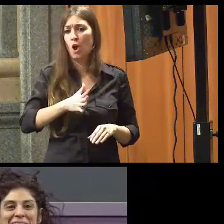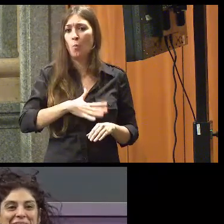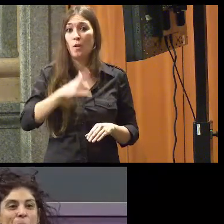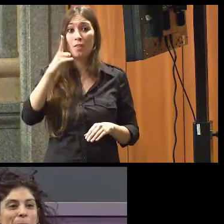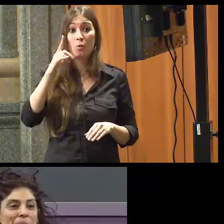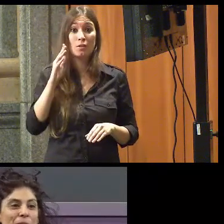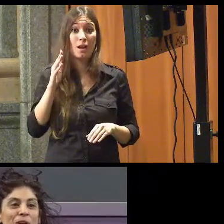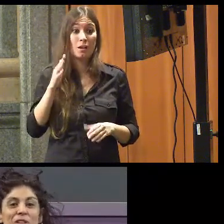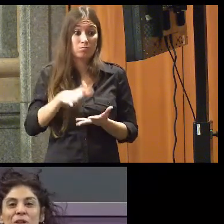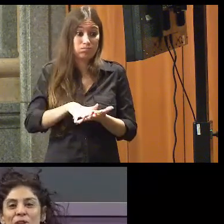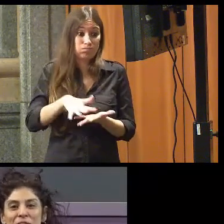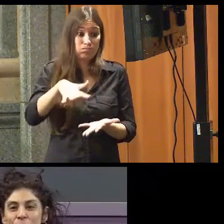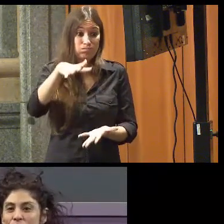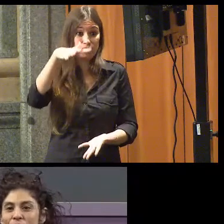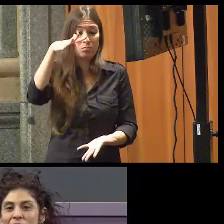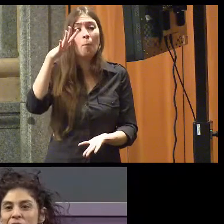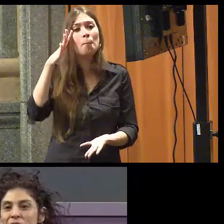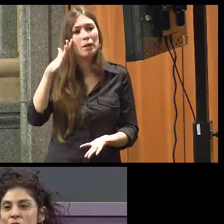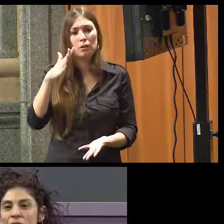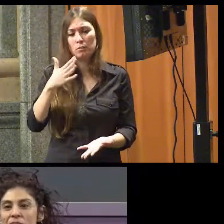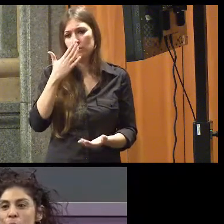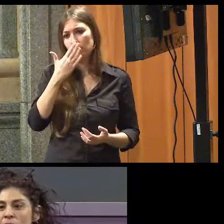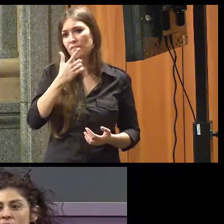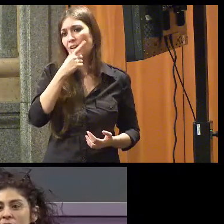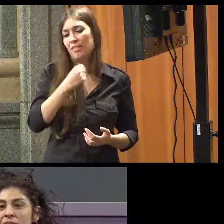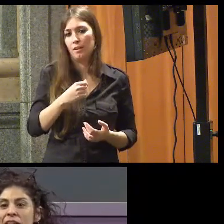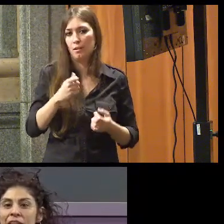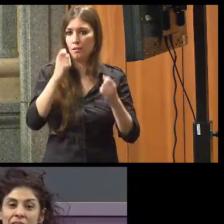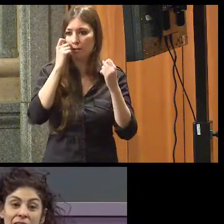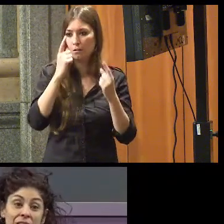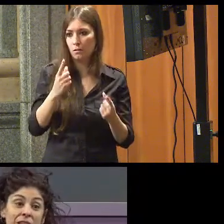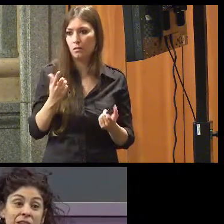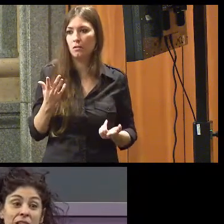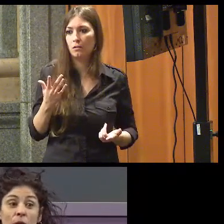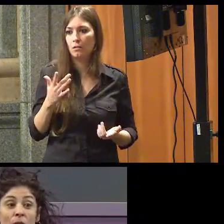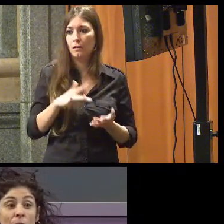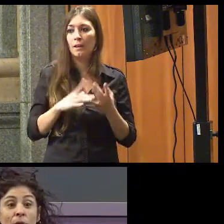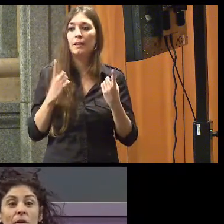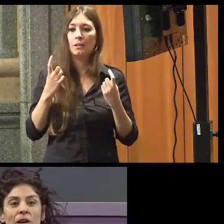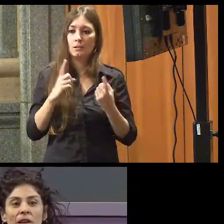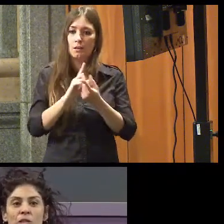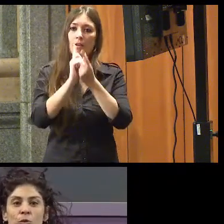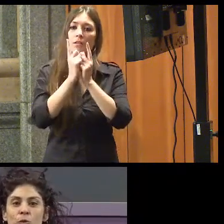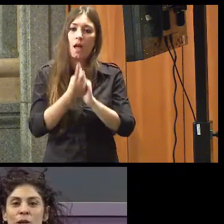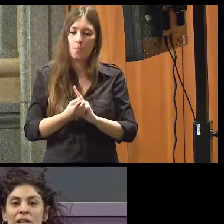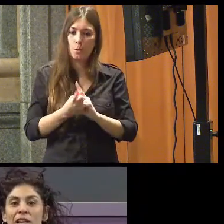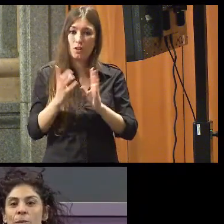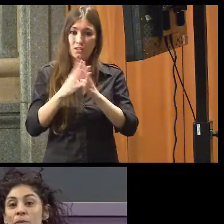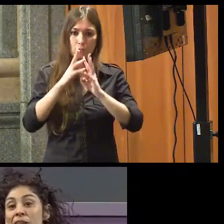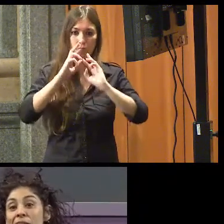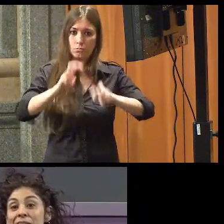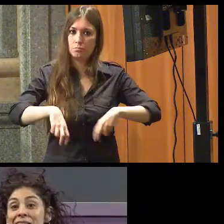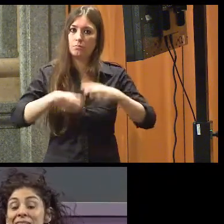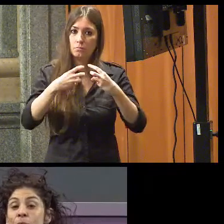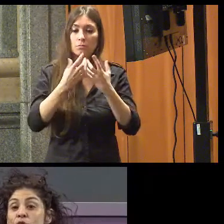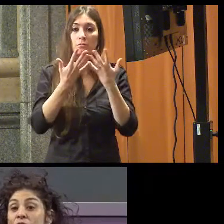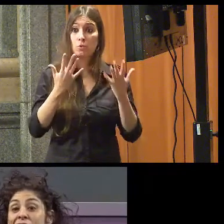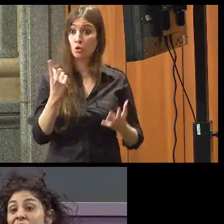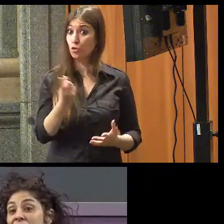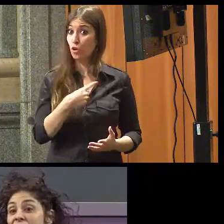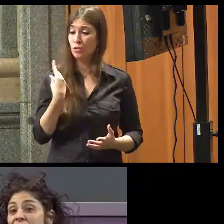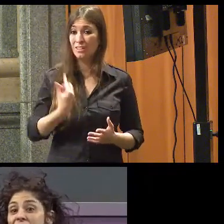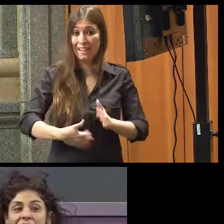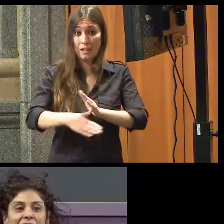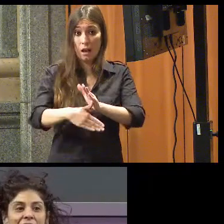montaña, pero yo creo que es muy fácil darse cuenta de que se necesita un cambio estructural y que estamos